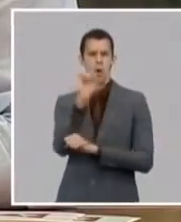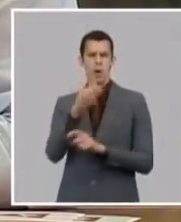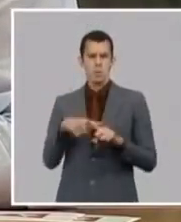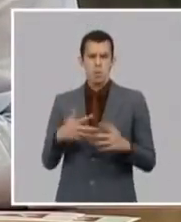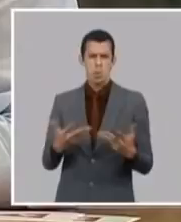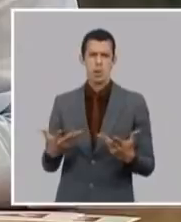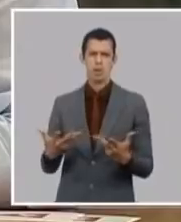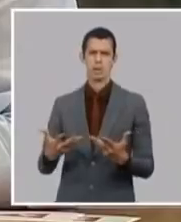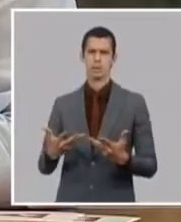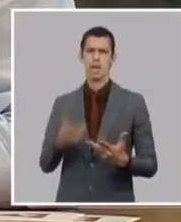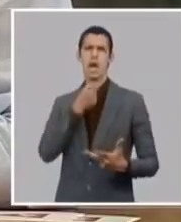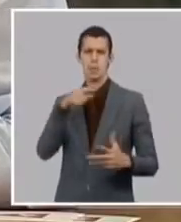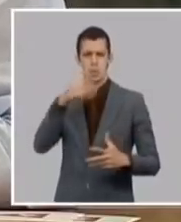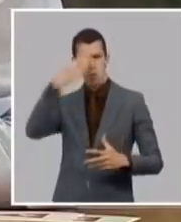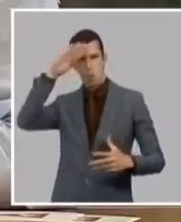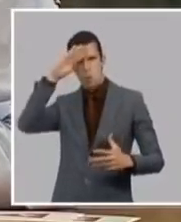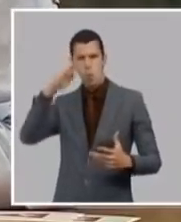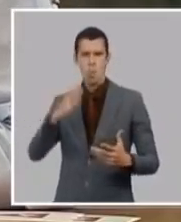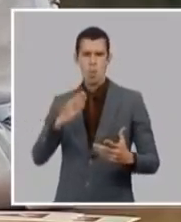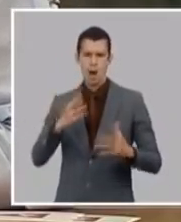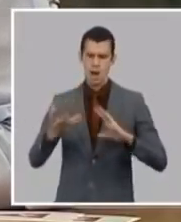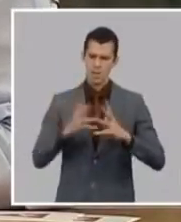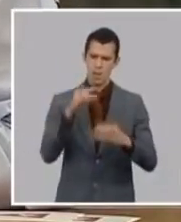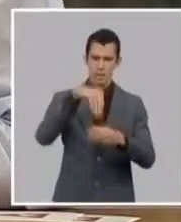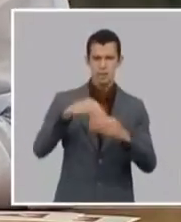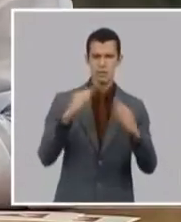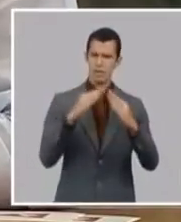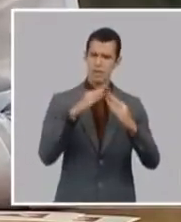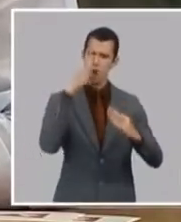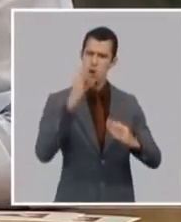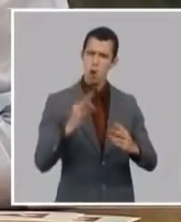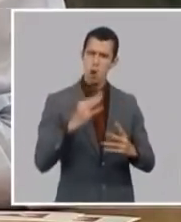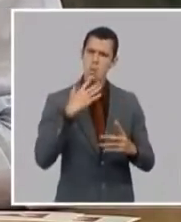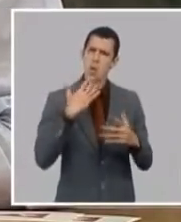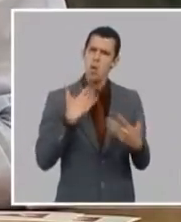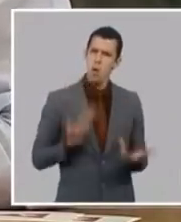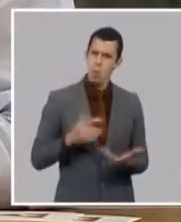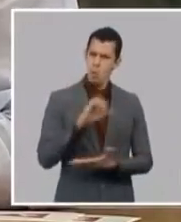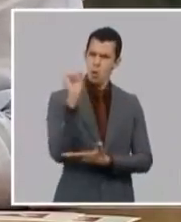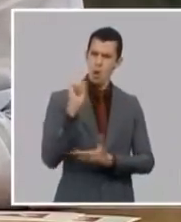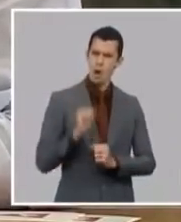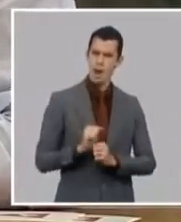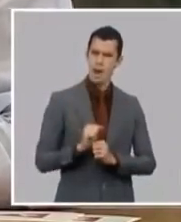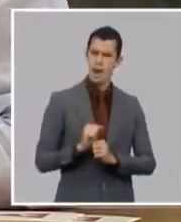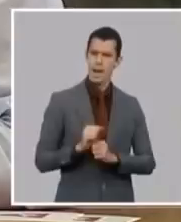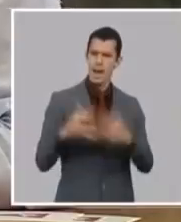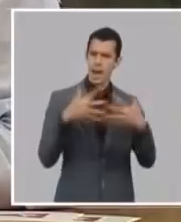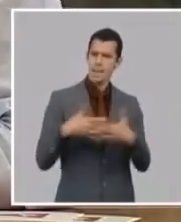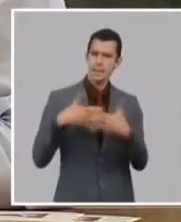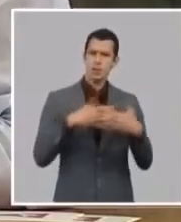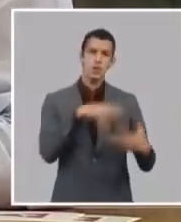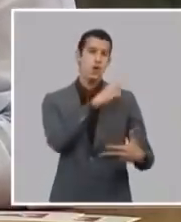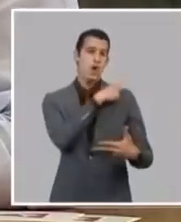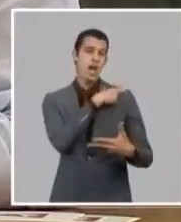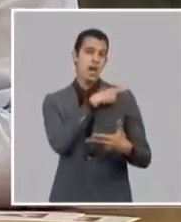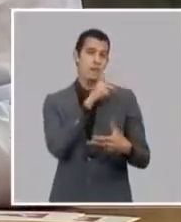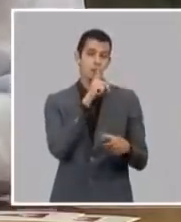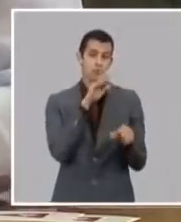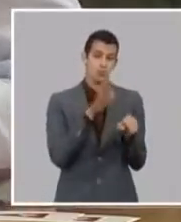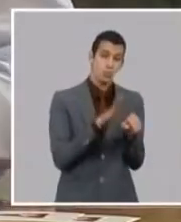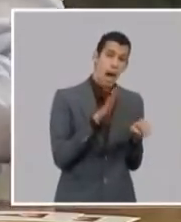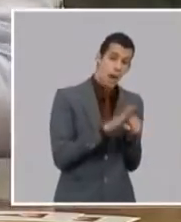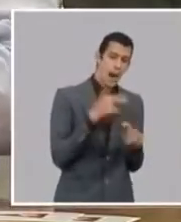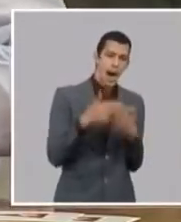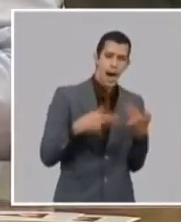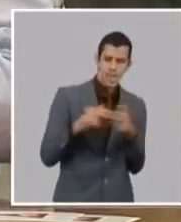el país que responden a otros proyectos ajenos a proyectos injerencistas a proyectos desestabilizadores y